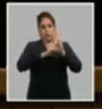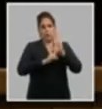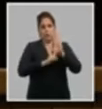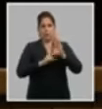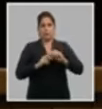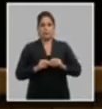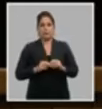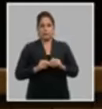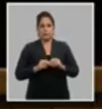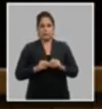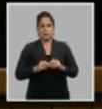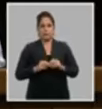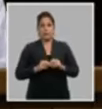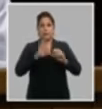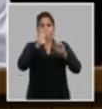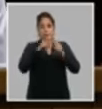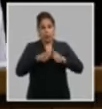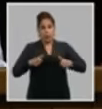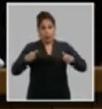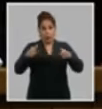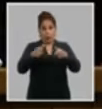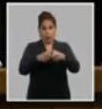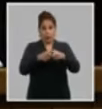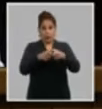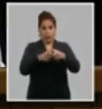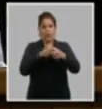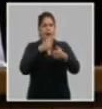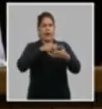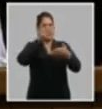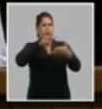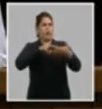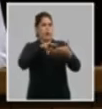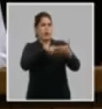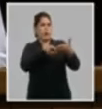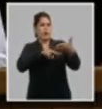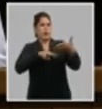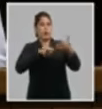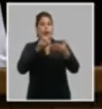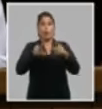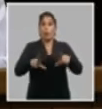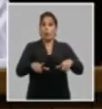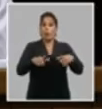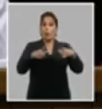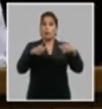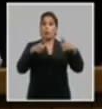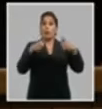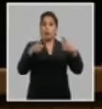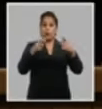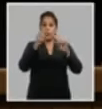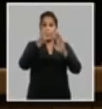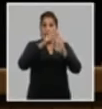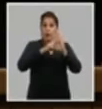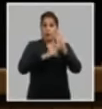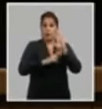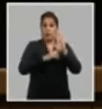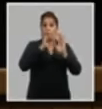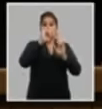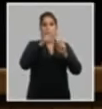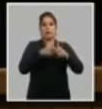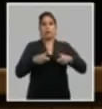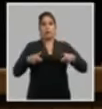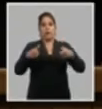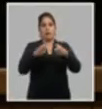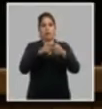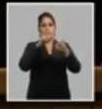el octavo congreso al evaluar el informe sobre el cumplimiento de la resolución del séptimo